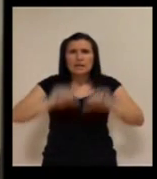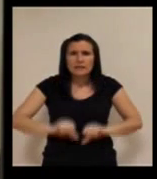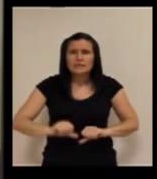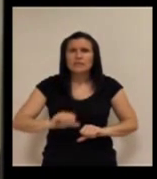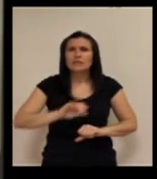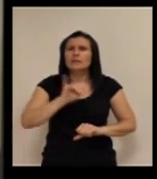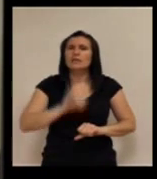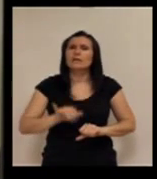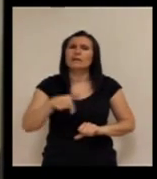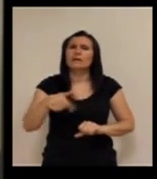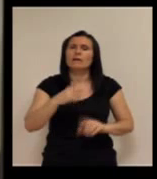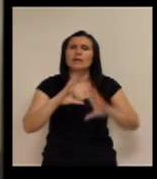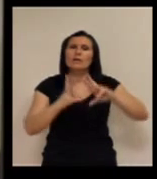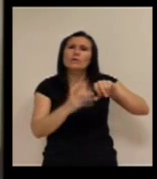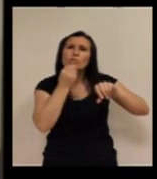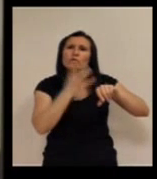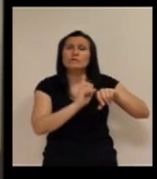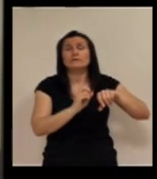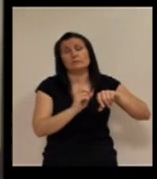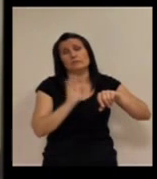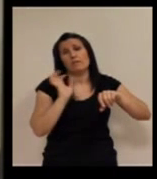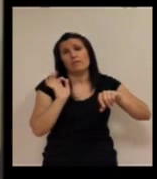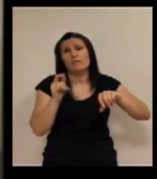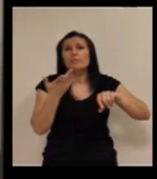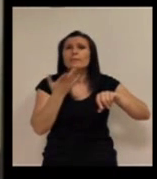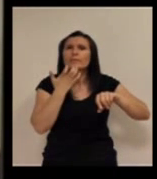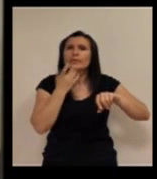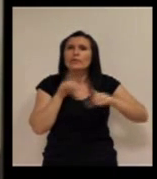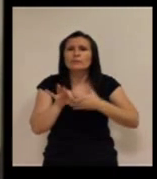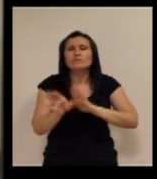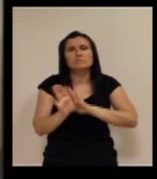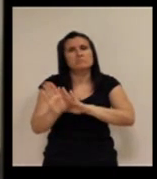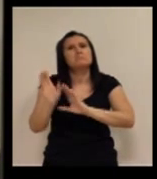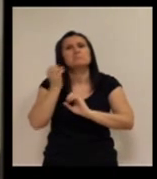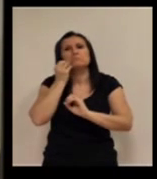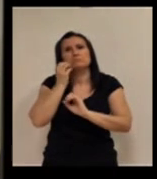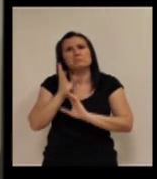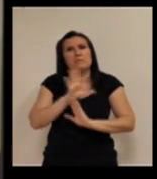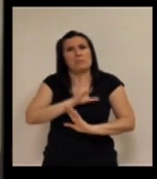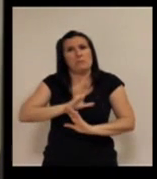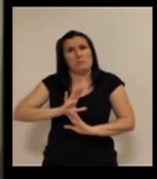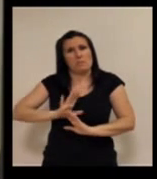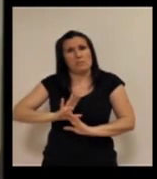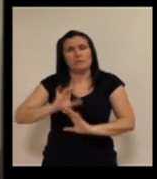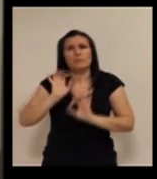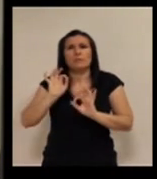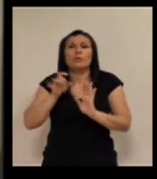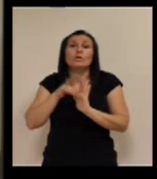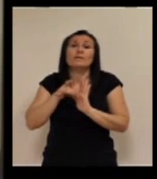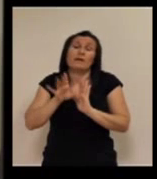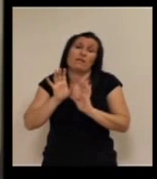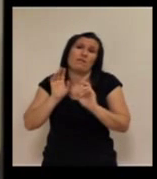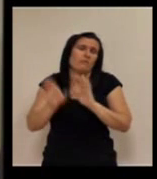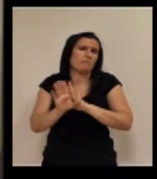recibimos las mejores noticias, pero el servicio sigue hasta hoy, pues parece que intacto, por lo menos en calidad.